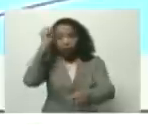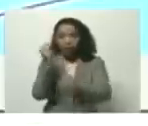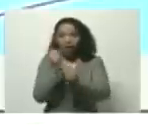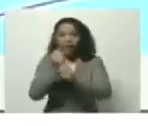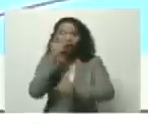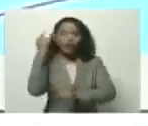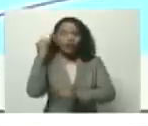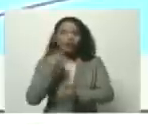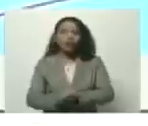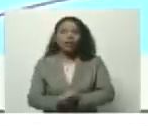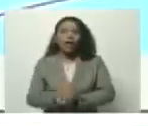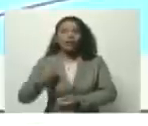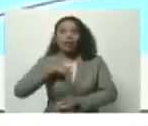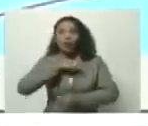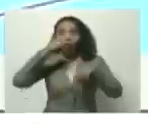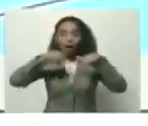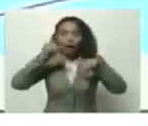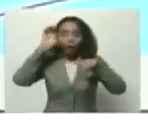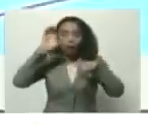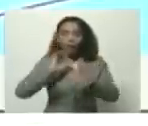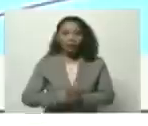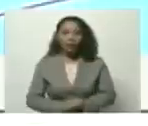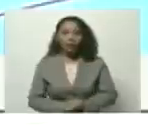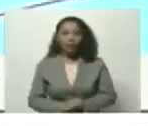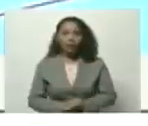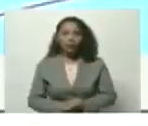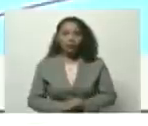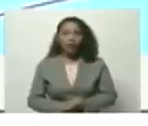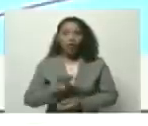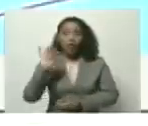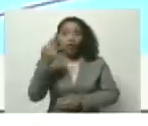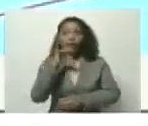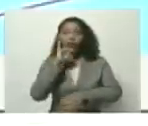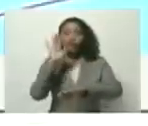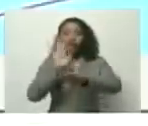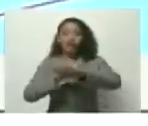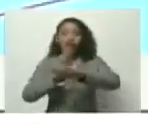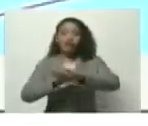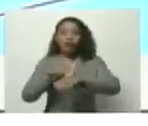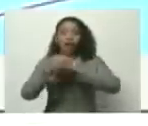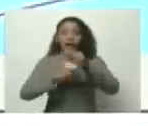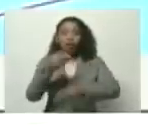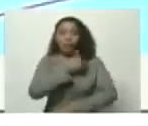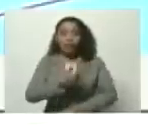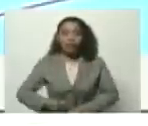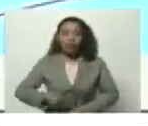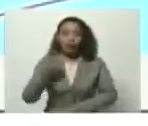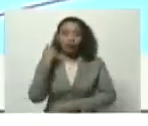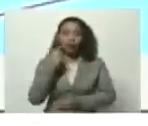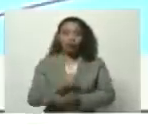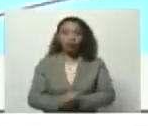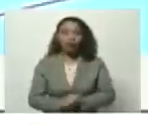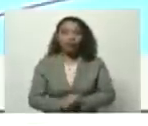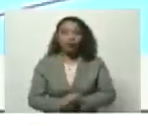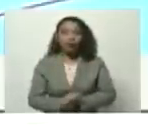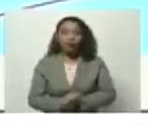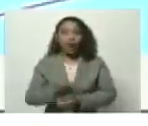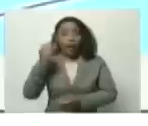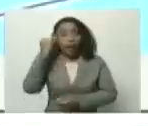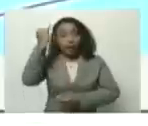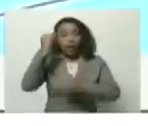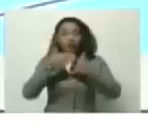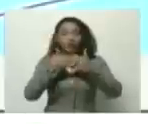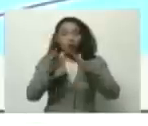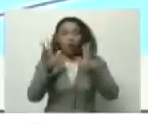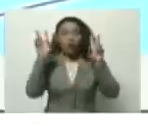trabajadoras de nuestro país. El cuarto anuncio que hizo el presidente es la creación de